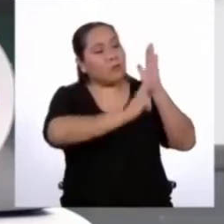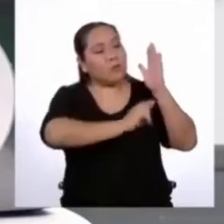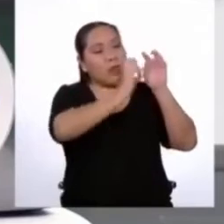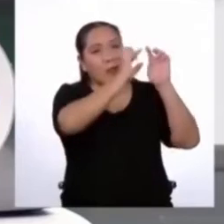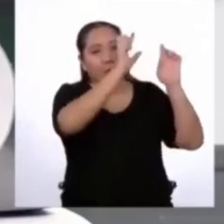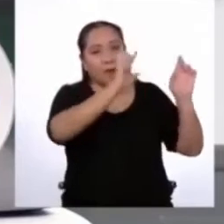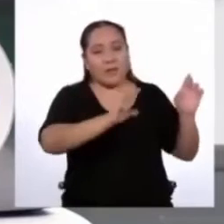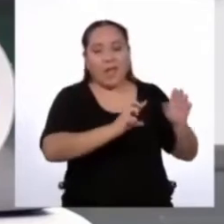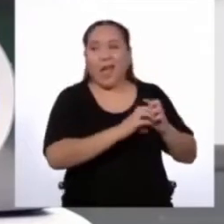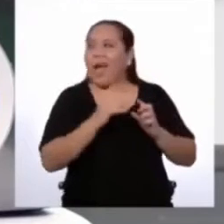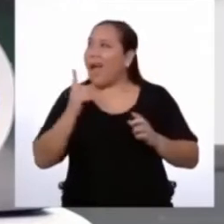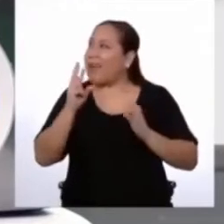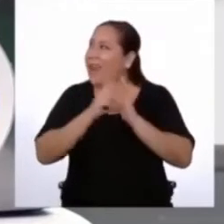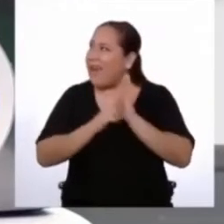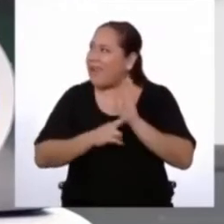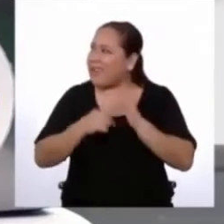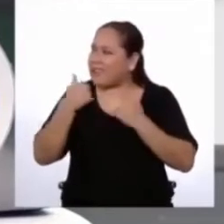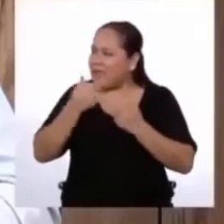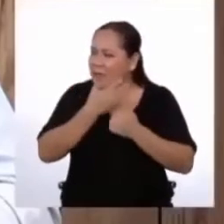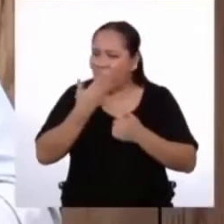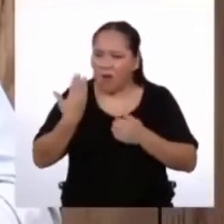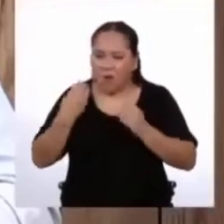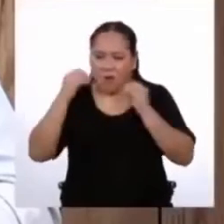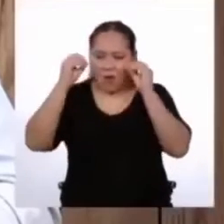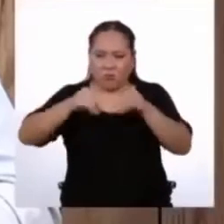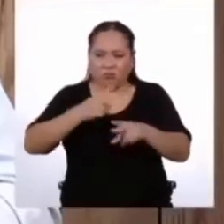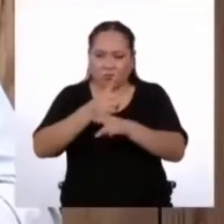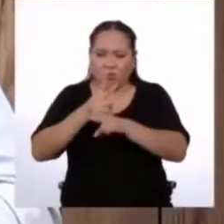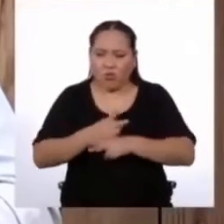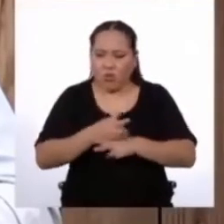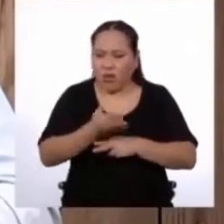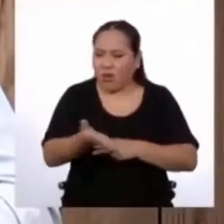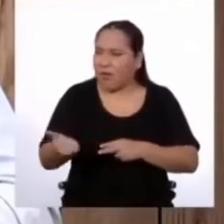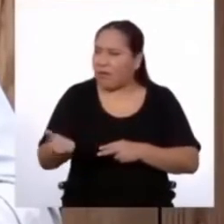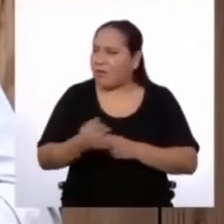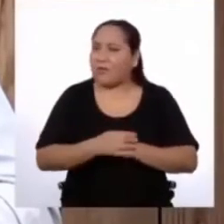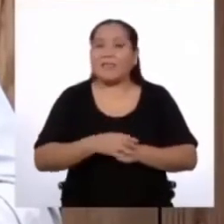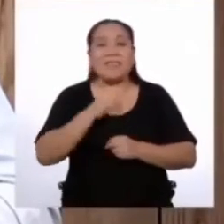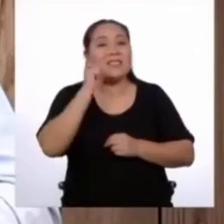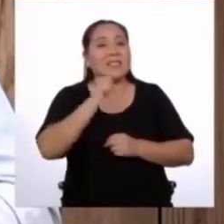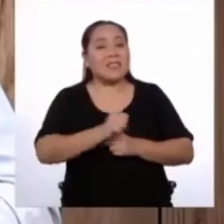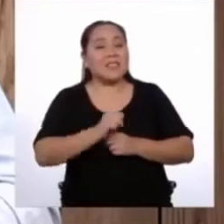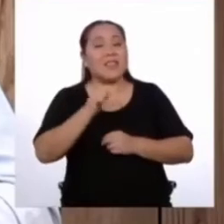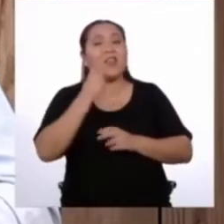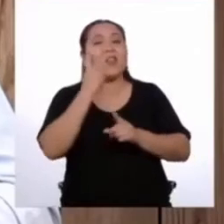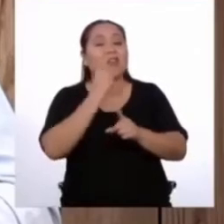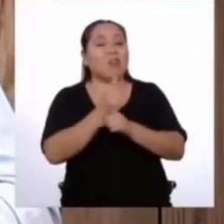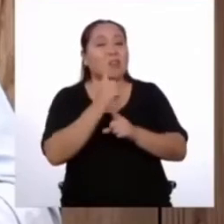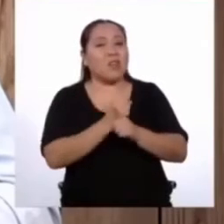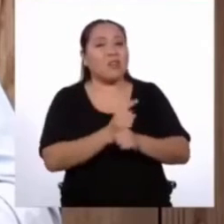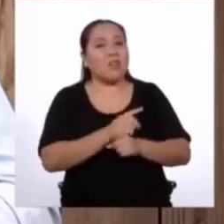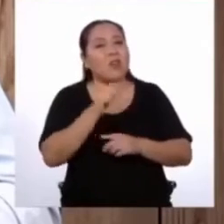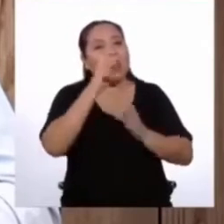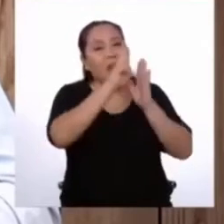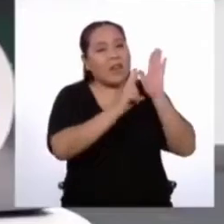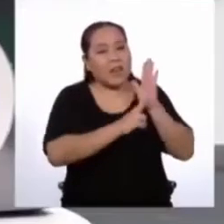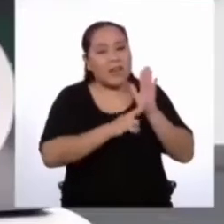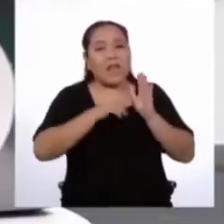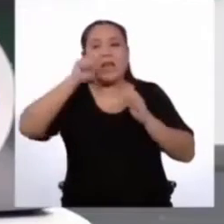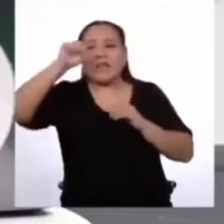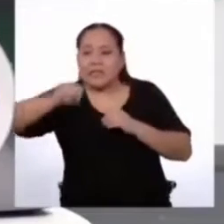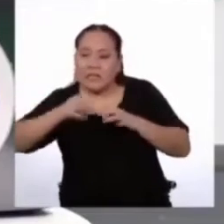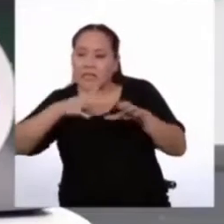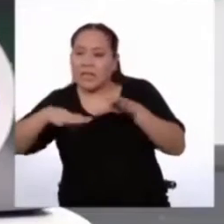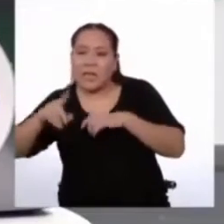Podemos hacer varias reglas para poder cuidar mejor de Totó. Exacto. Las reglas sirven para saber qué está permitido y qué no lo está.